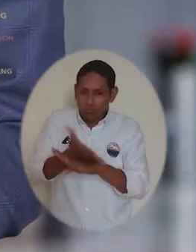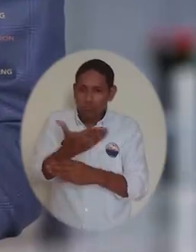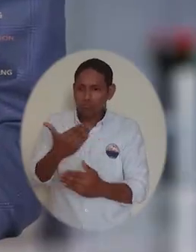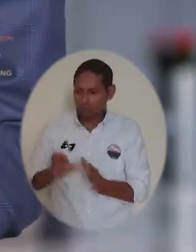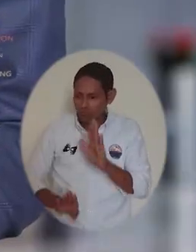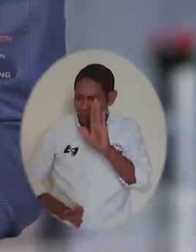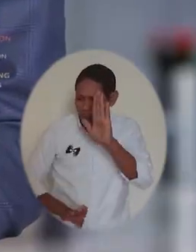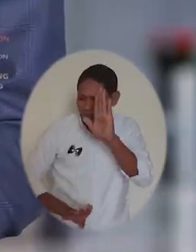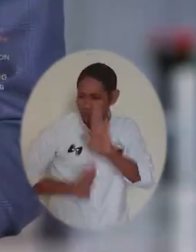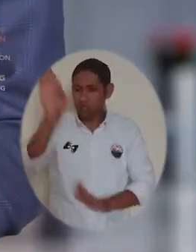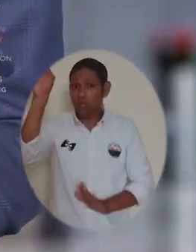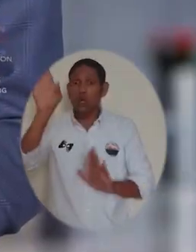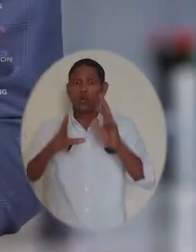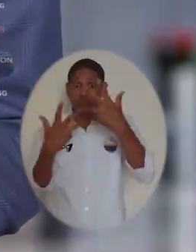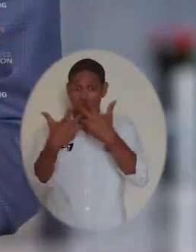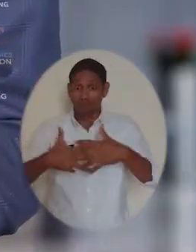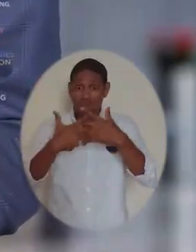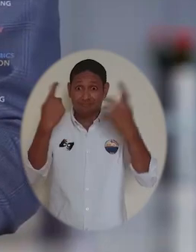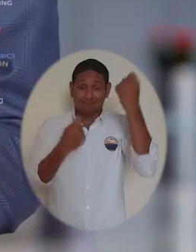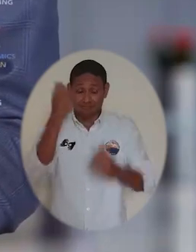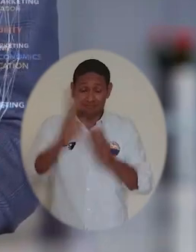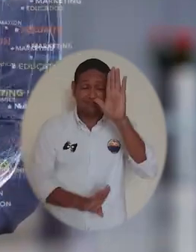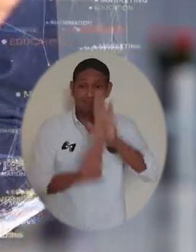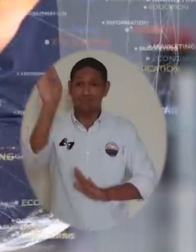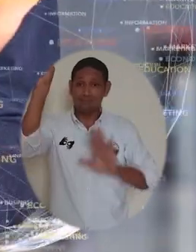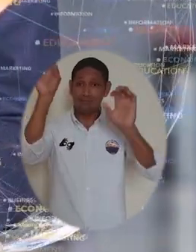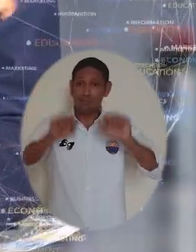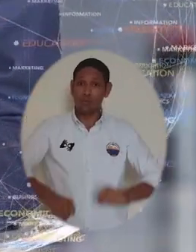propositivas para reactivar el tejido empresarial y económico.